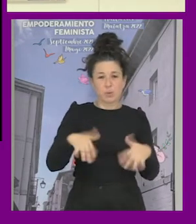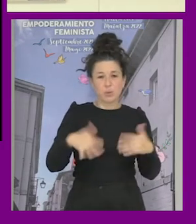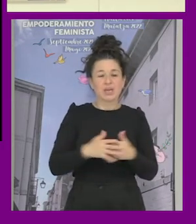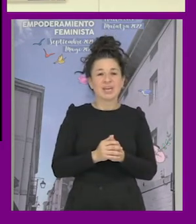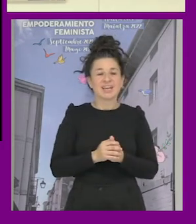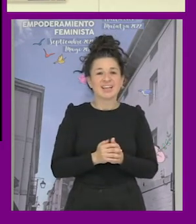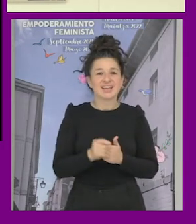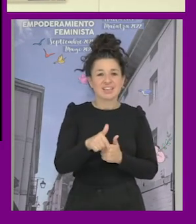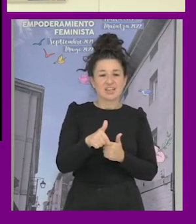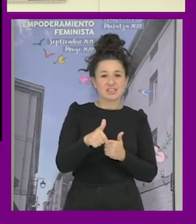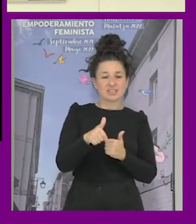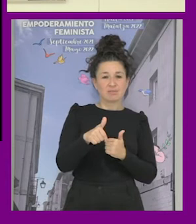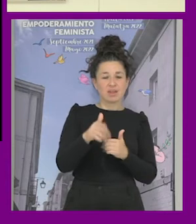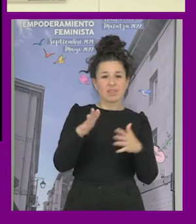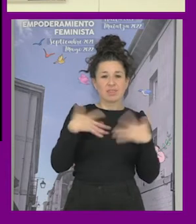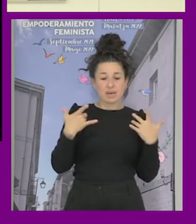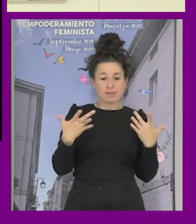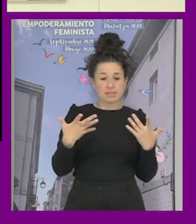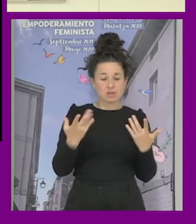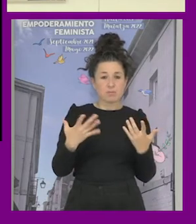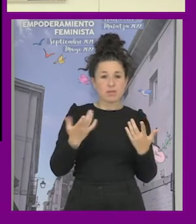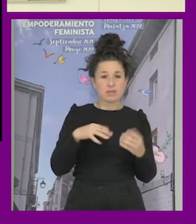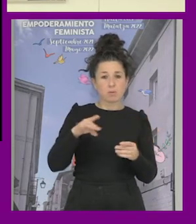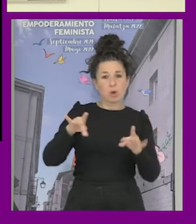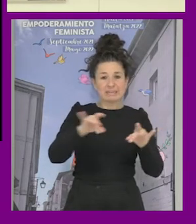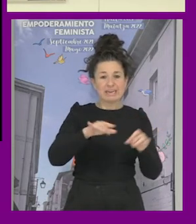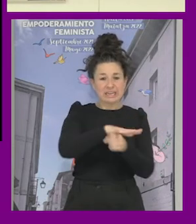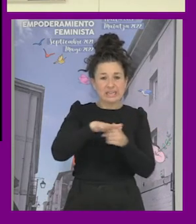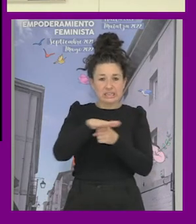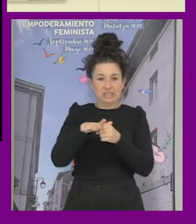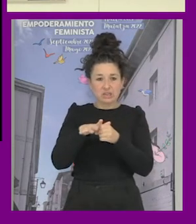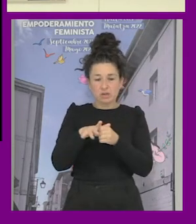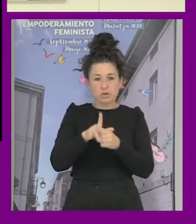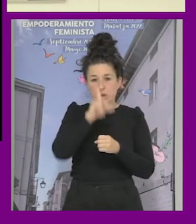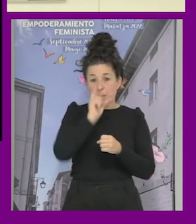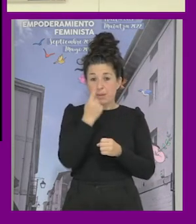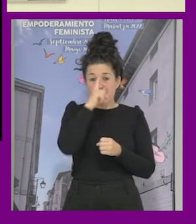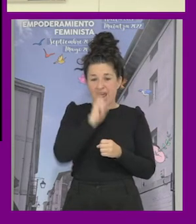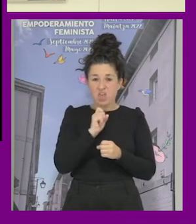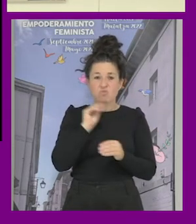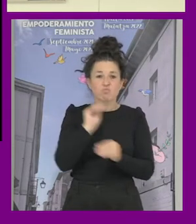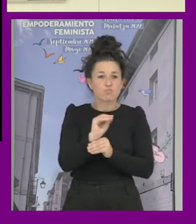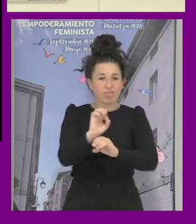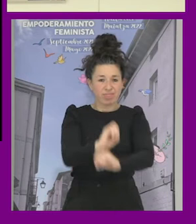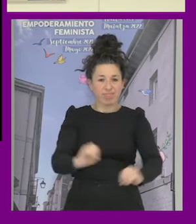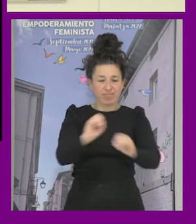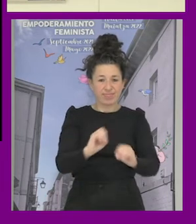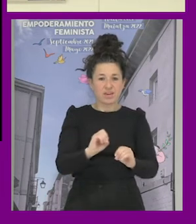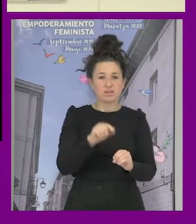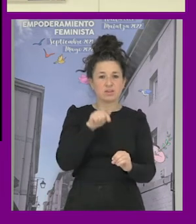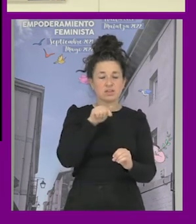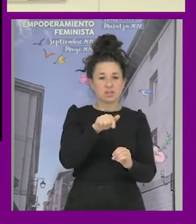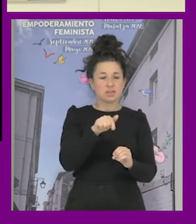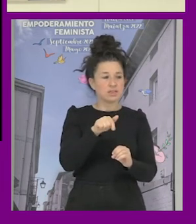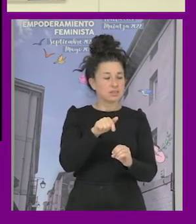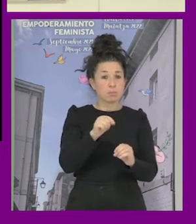que tenía que hacerse toda esta extensión territorial y el primer año no hubo nada de financiación en cualquier caso lo que hizo fue que de